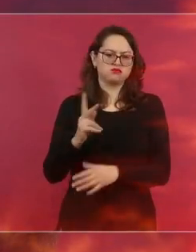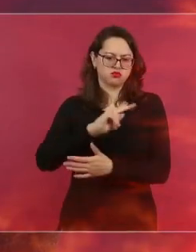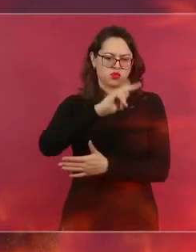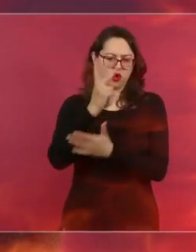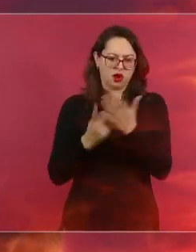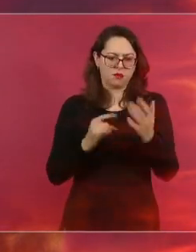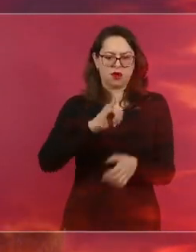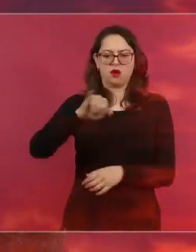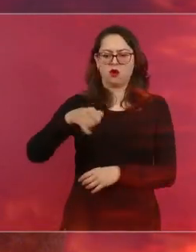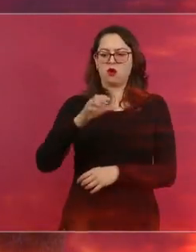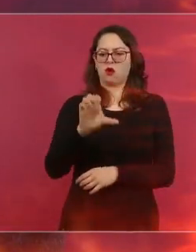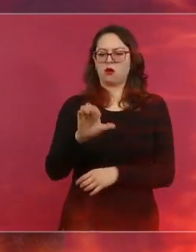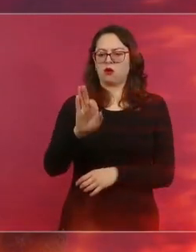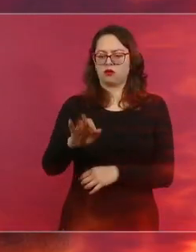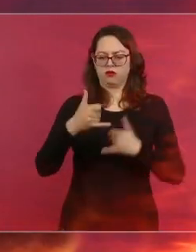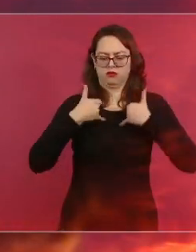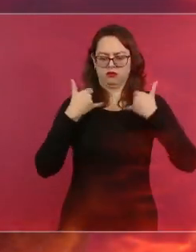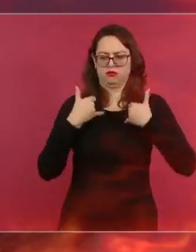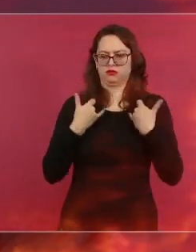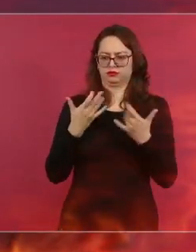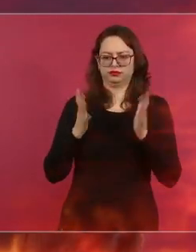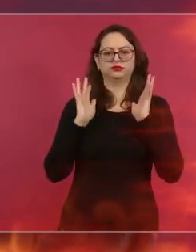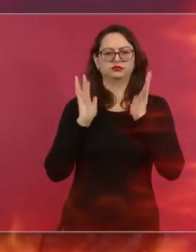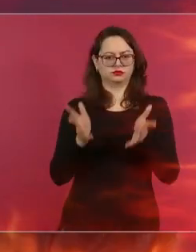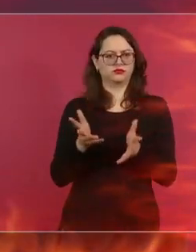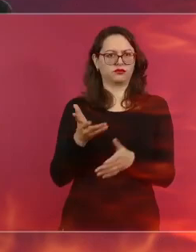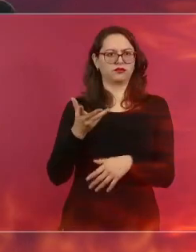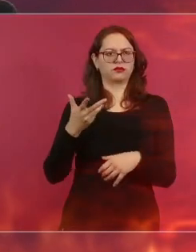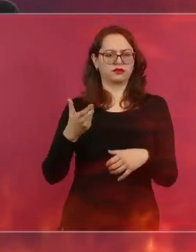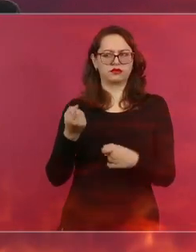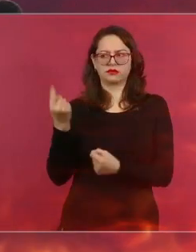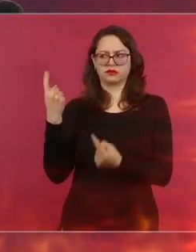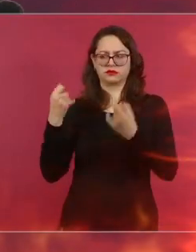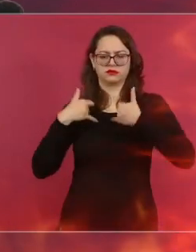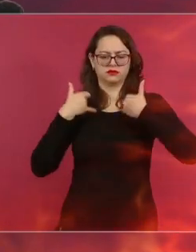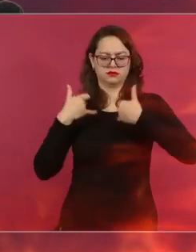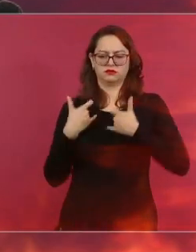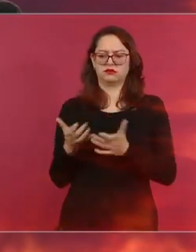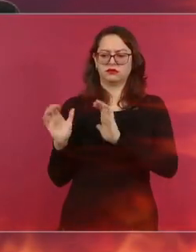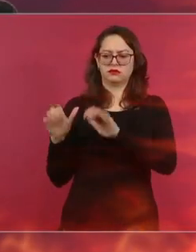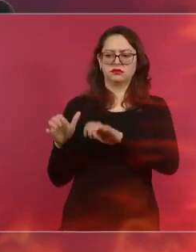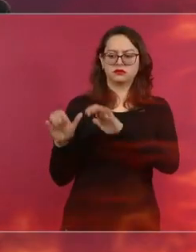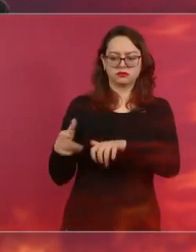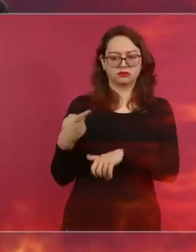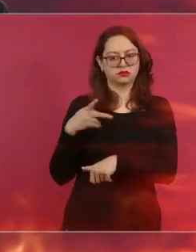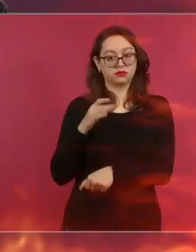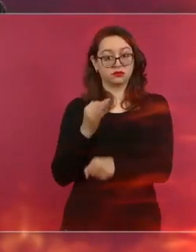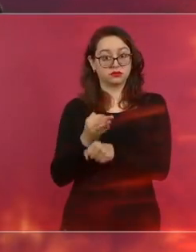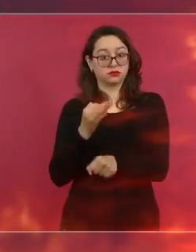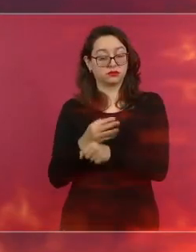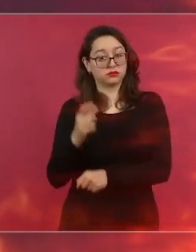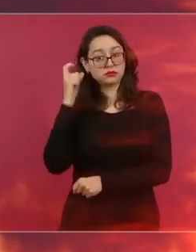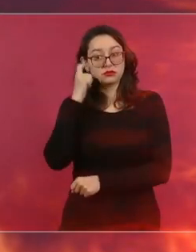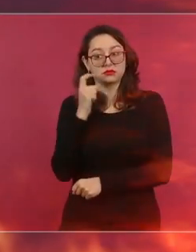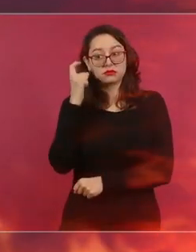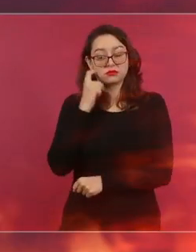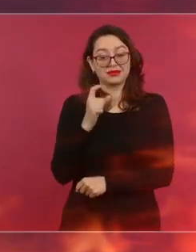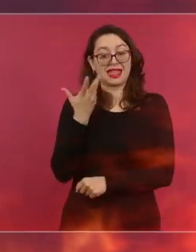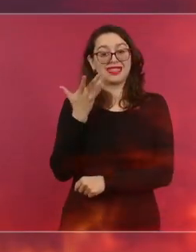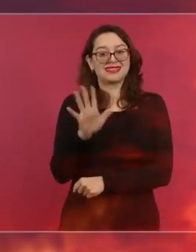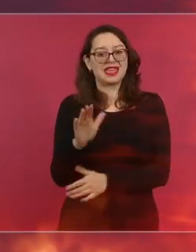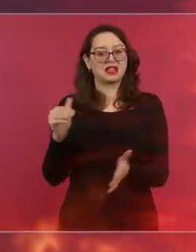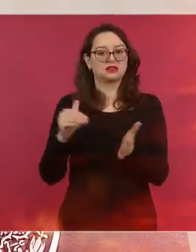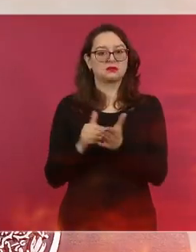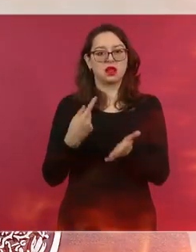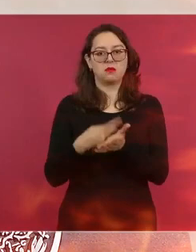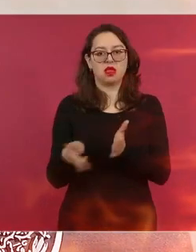vajilla. Se van a otorgar 20 mil créditos a la palabra de 25 mil pesos sin intereses a pagar en tres años y medio. El